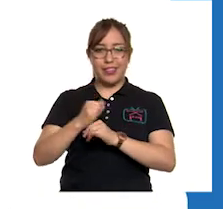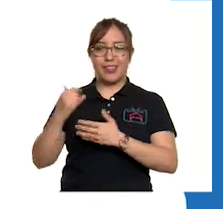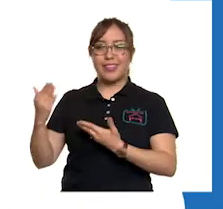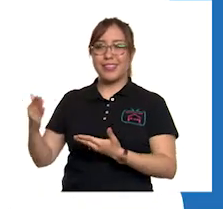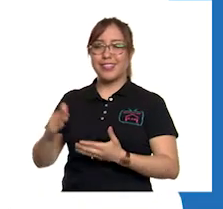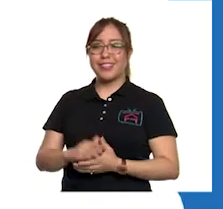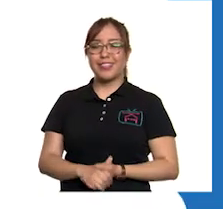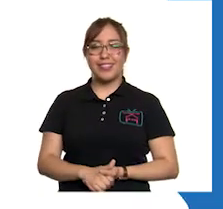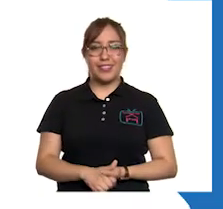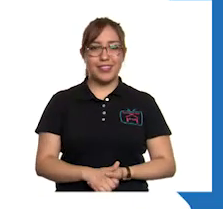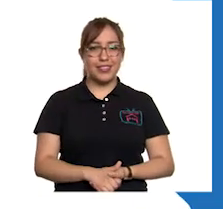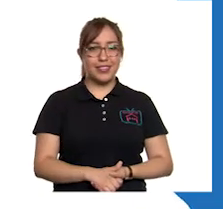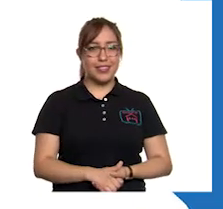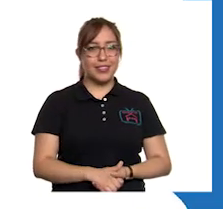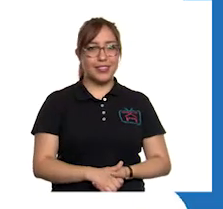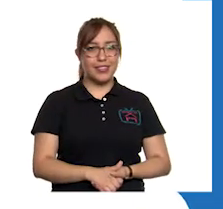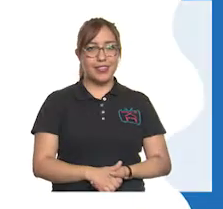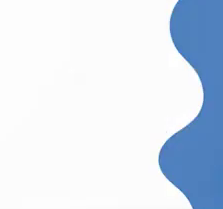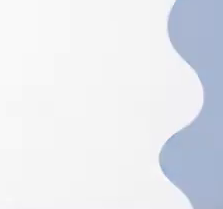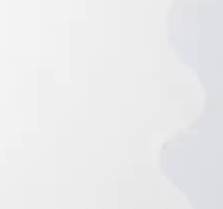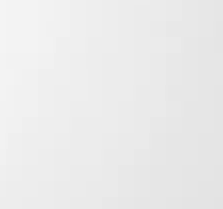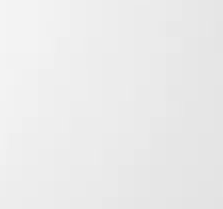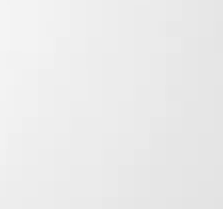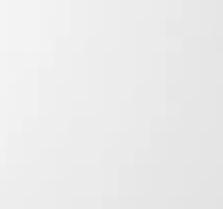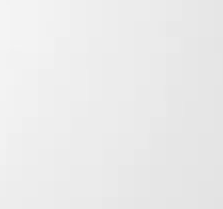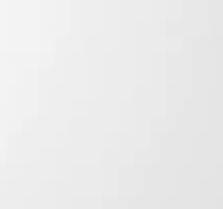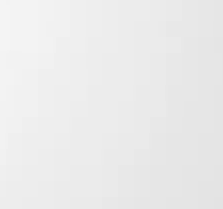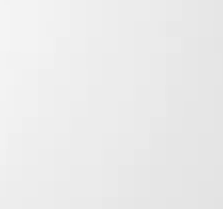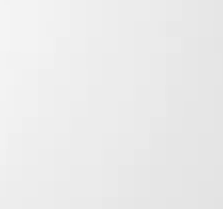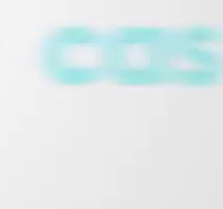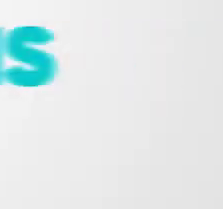aprendencasa.cep.gov.mx